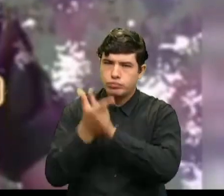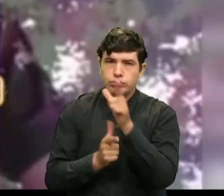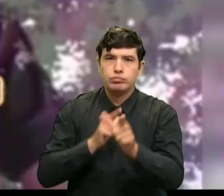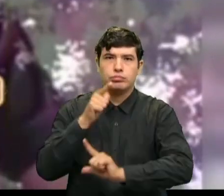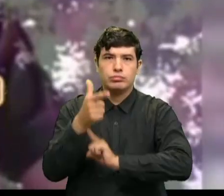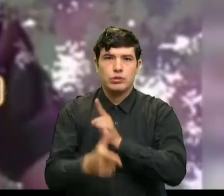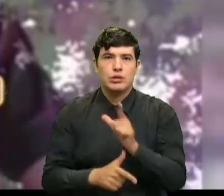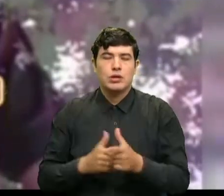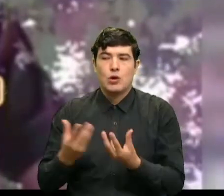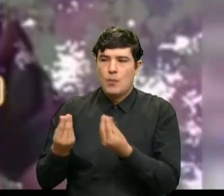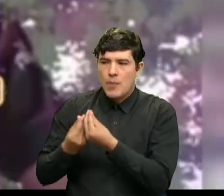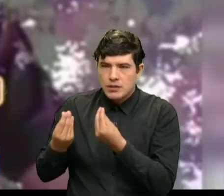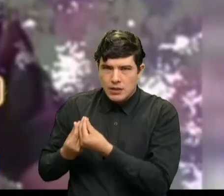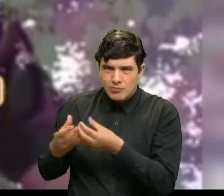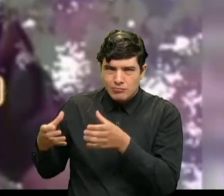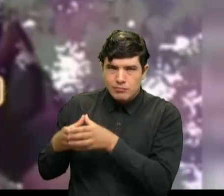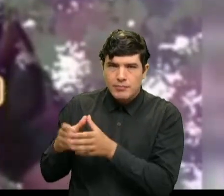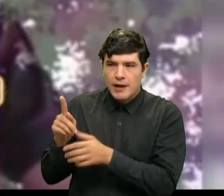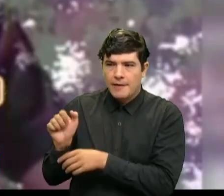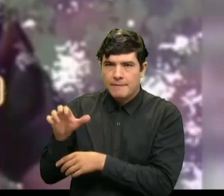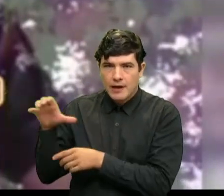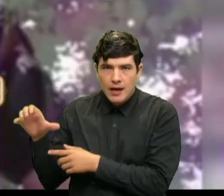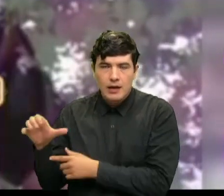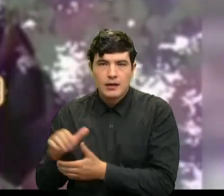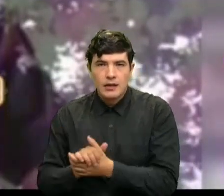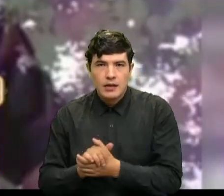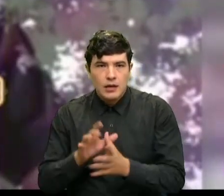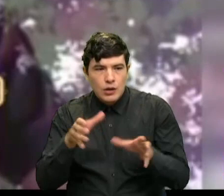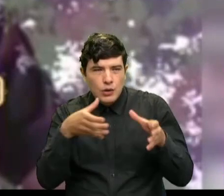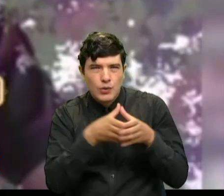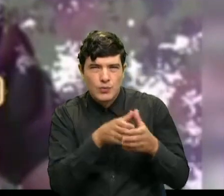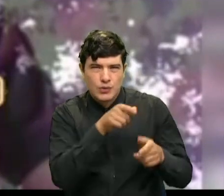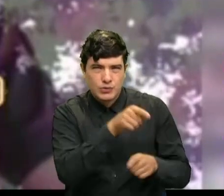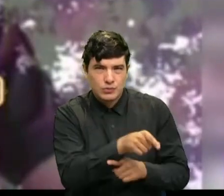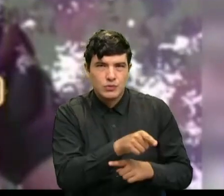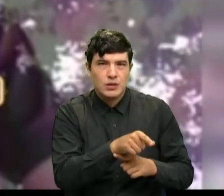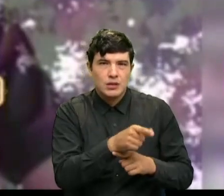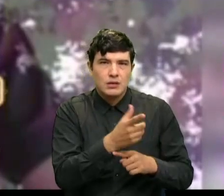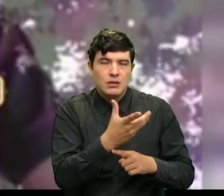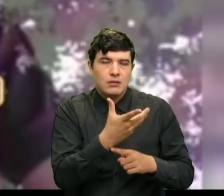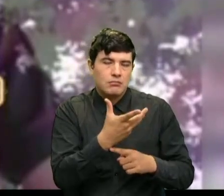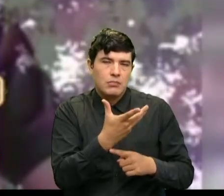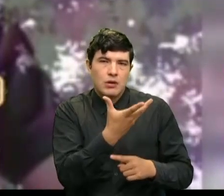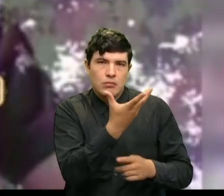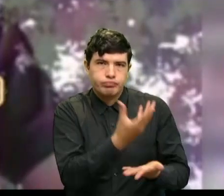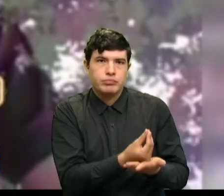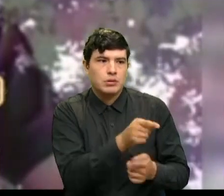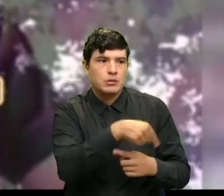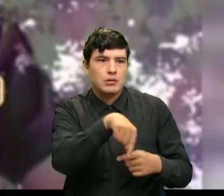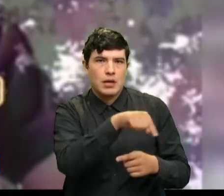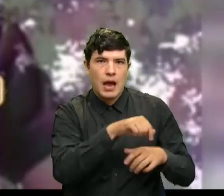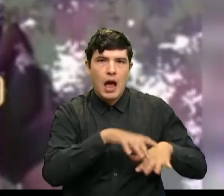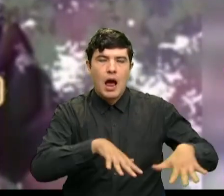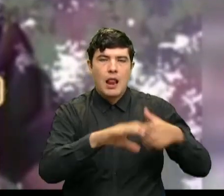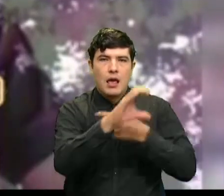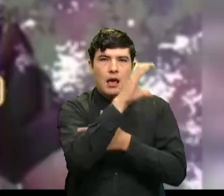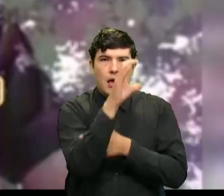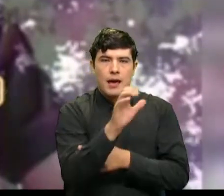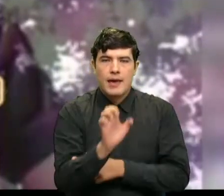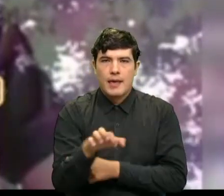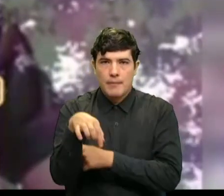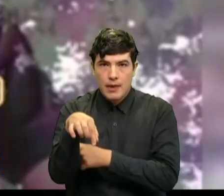Nacional, milicias bolivarianas, militantes del Partido Comunista Clandestino Colombiano, guerrilleros y guerrilleras de las FAREPE,